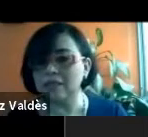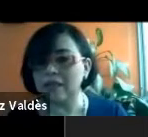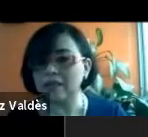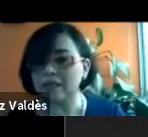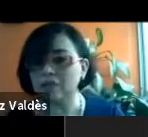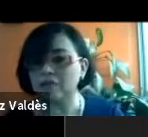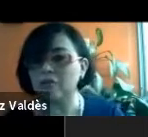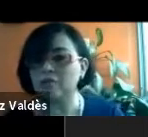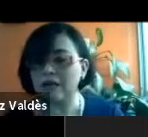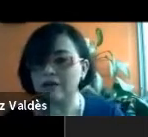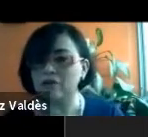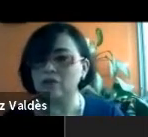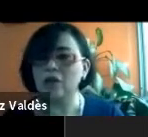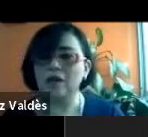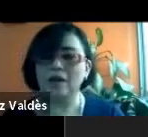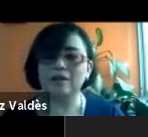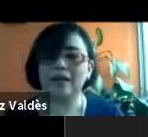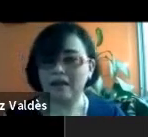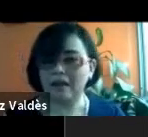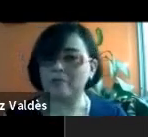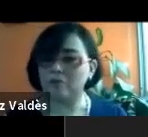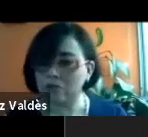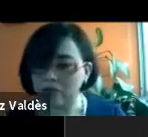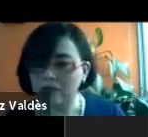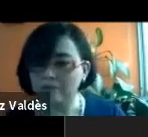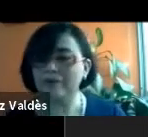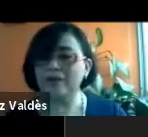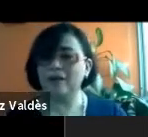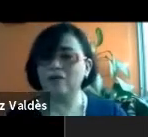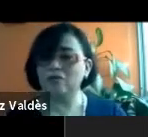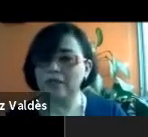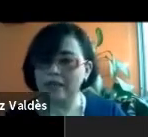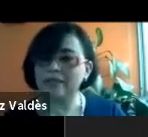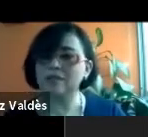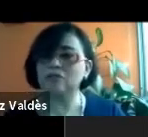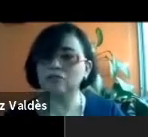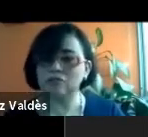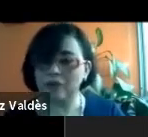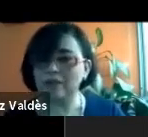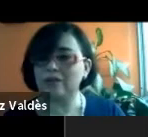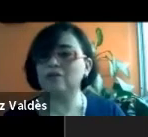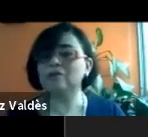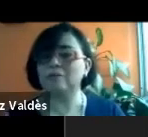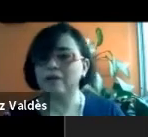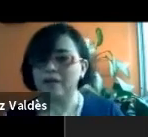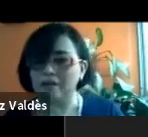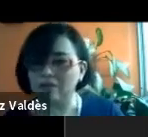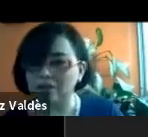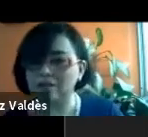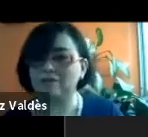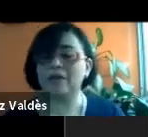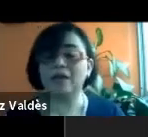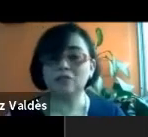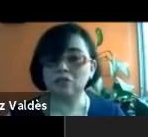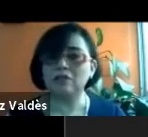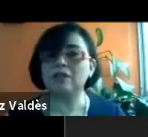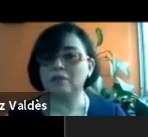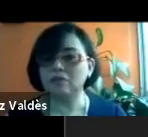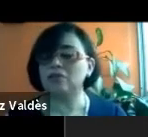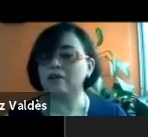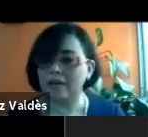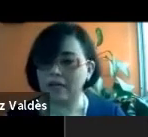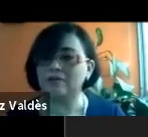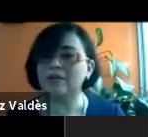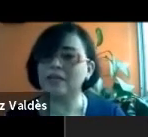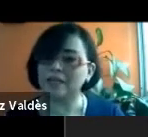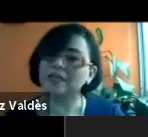sentada llenando formularios, nada glamorosa, con tenis, con un suéter, con una playera toda desarmada. Estoy en el